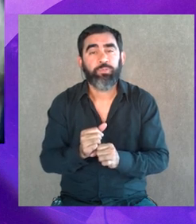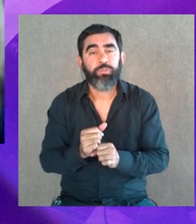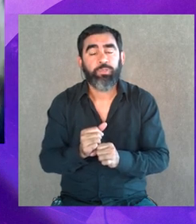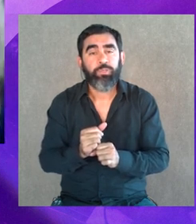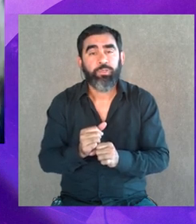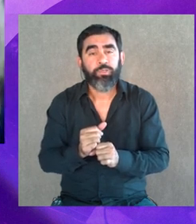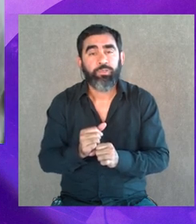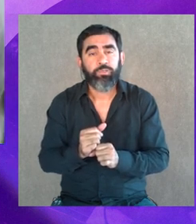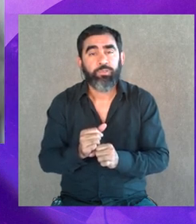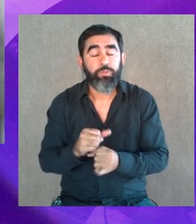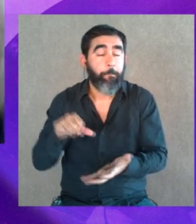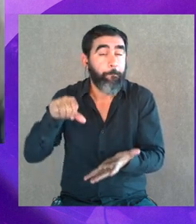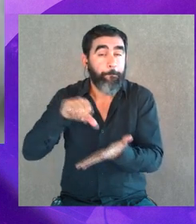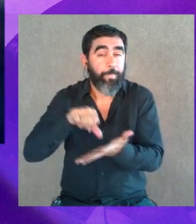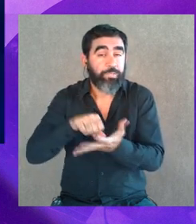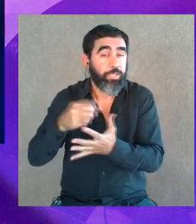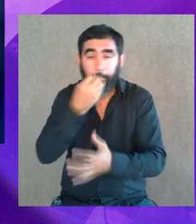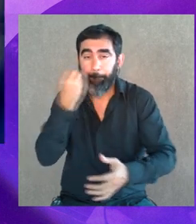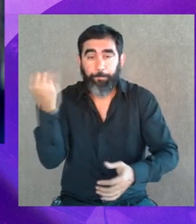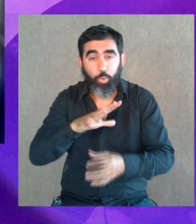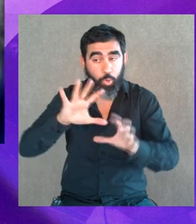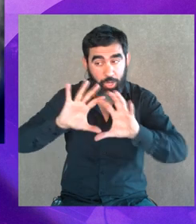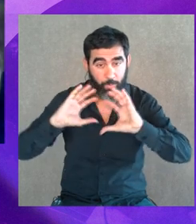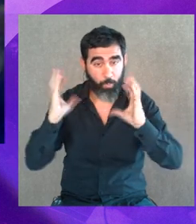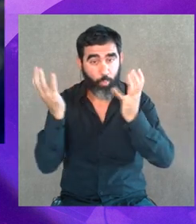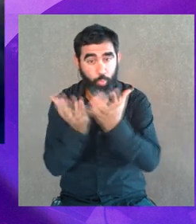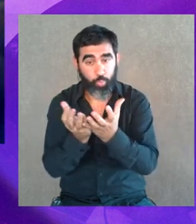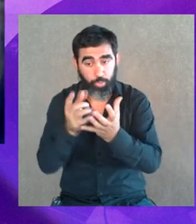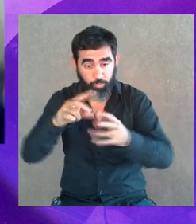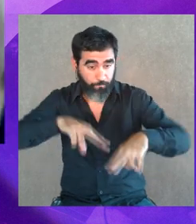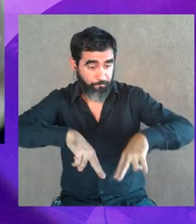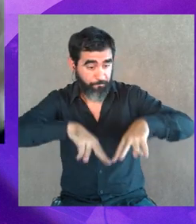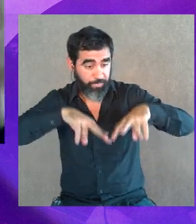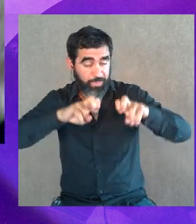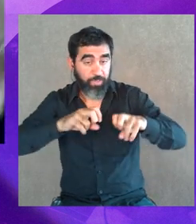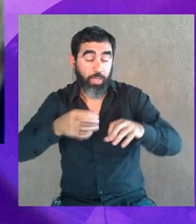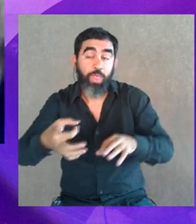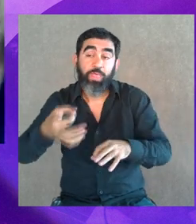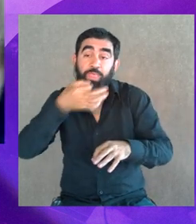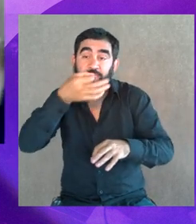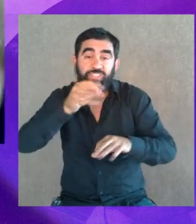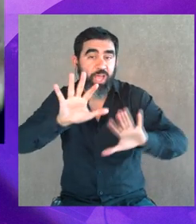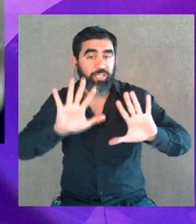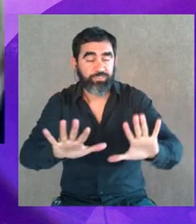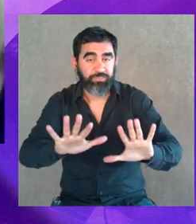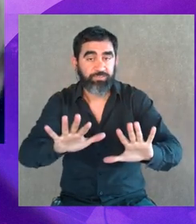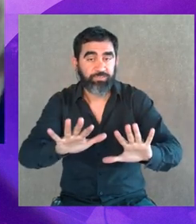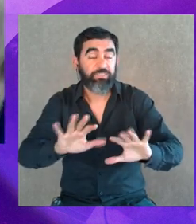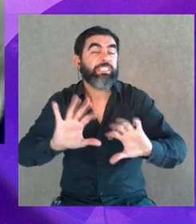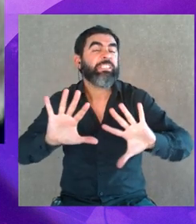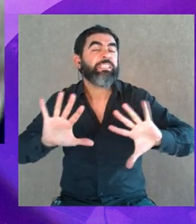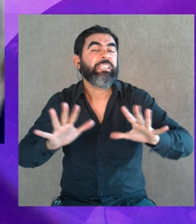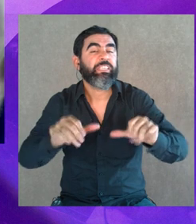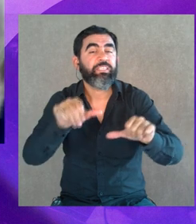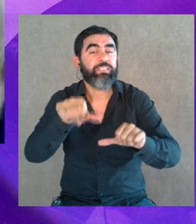los países a los que les fue mejor y que estudiaron más el fenómeno, sugieren que hagamos. Esto es